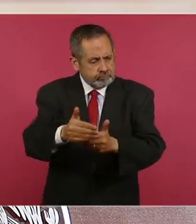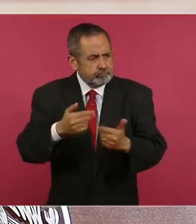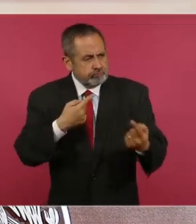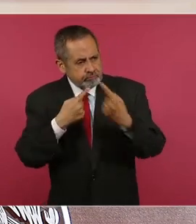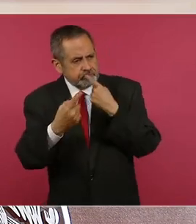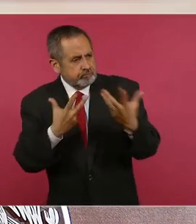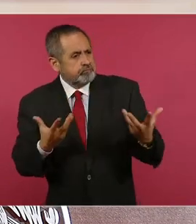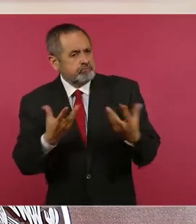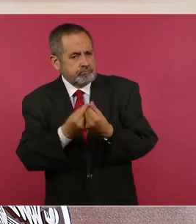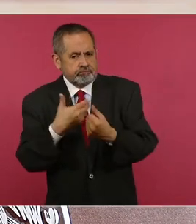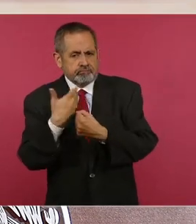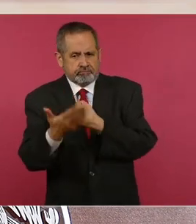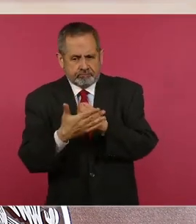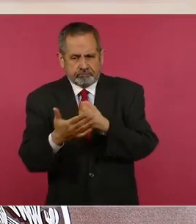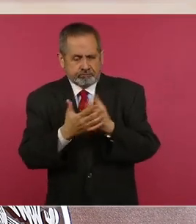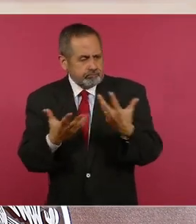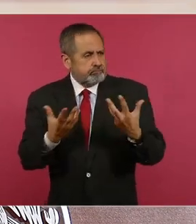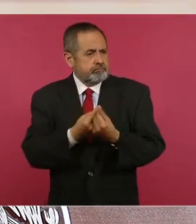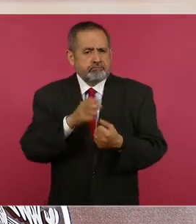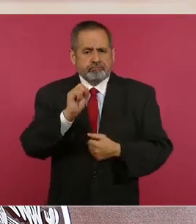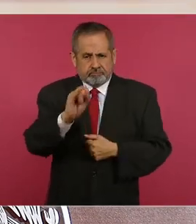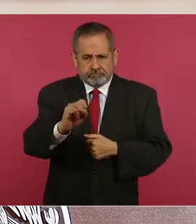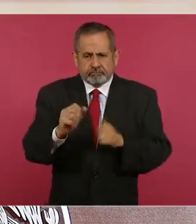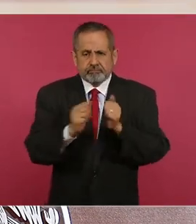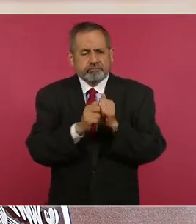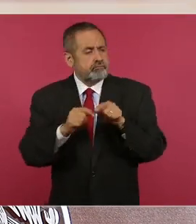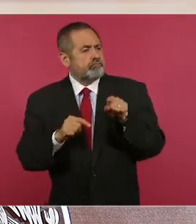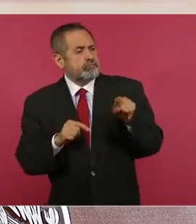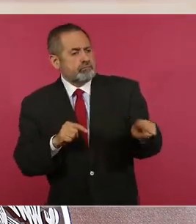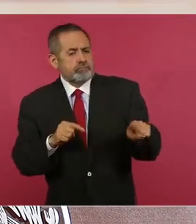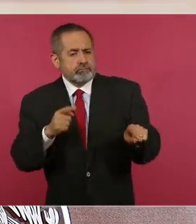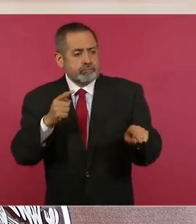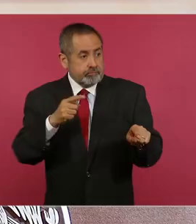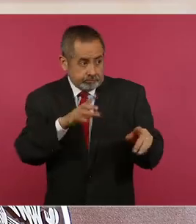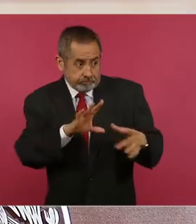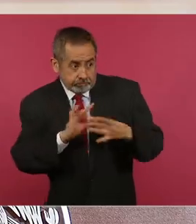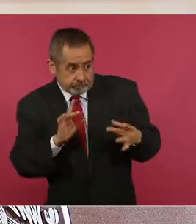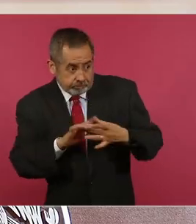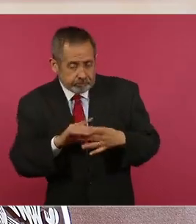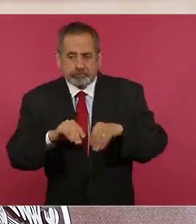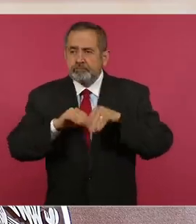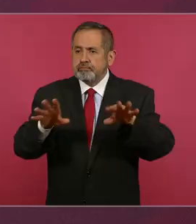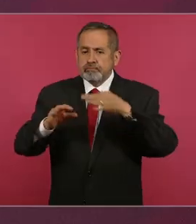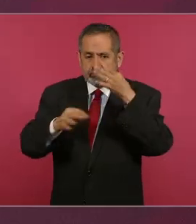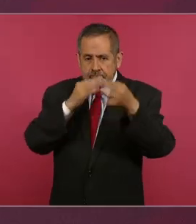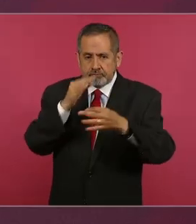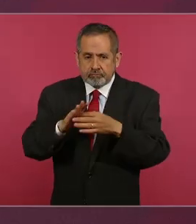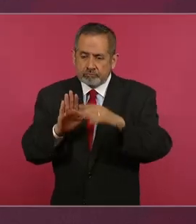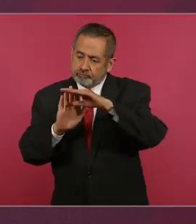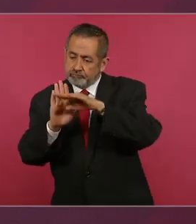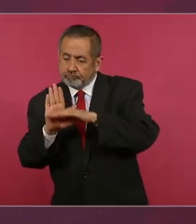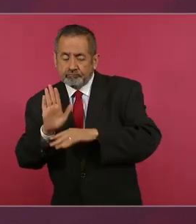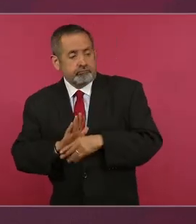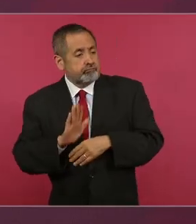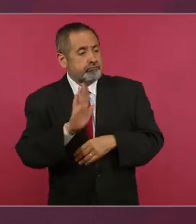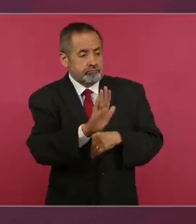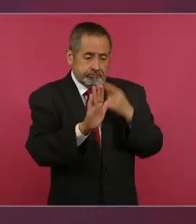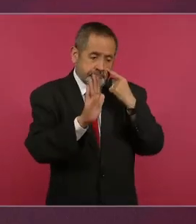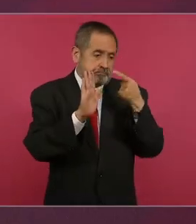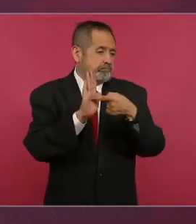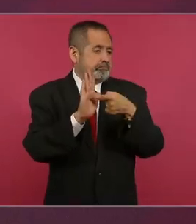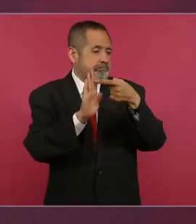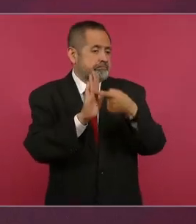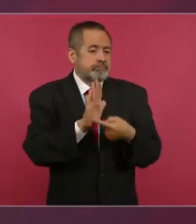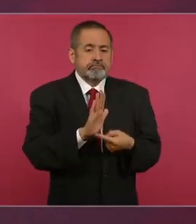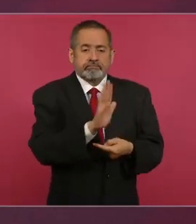esta mesa próximamente para poder darles a conocer todo el diagnóstico que ya se hizo por parte de las instituciones